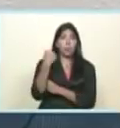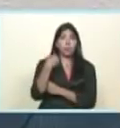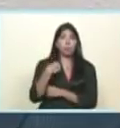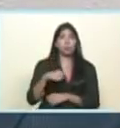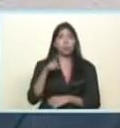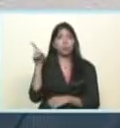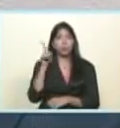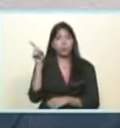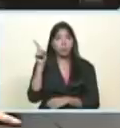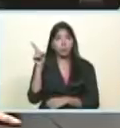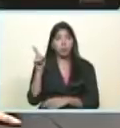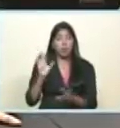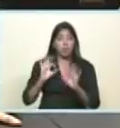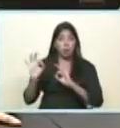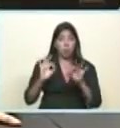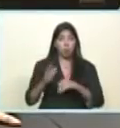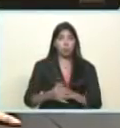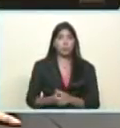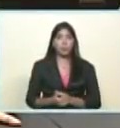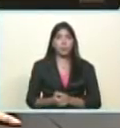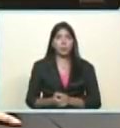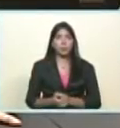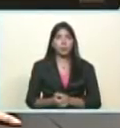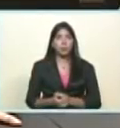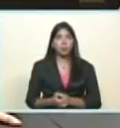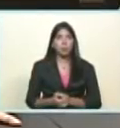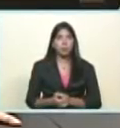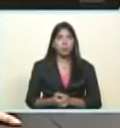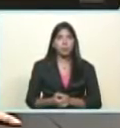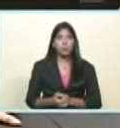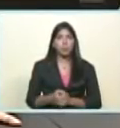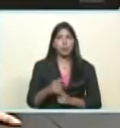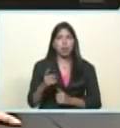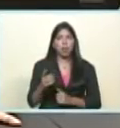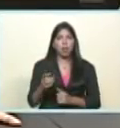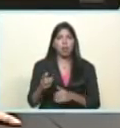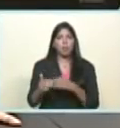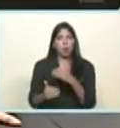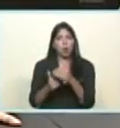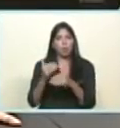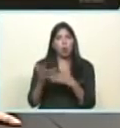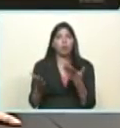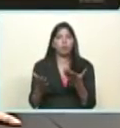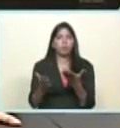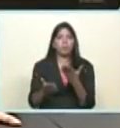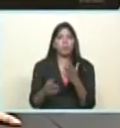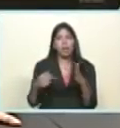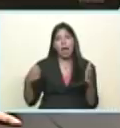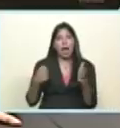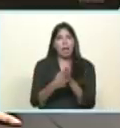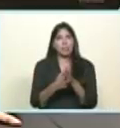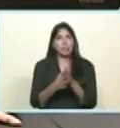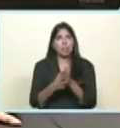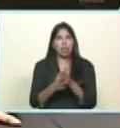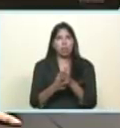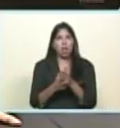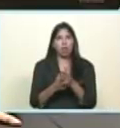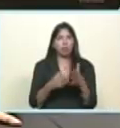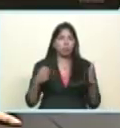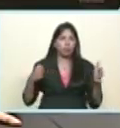compañero ministro de agricultura urbana que se está recuperando un accidente también camarada Freddy Bernal